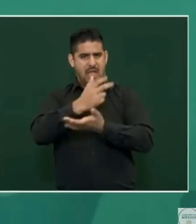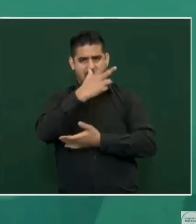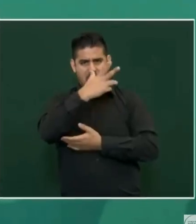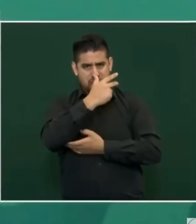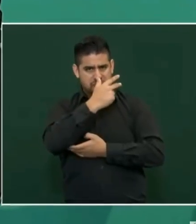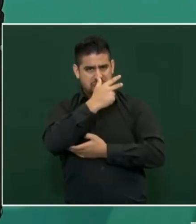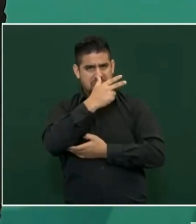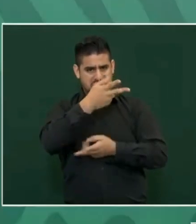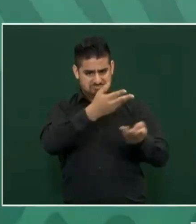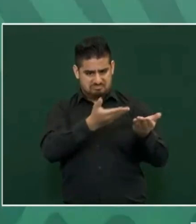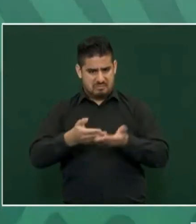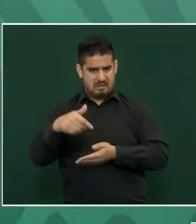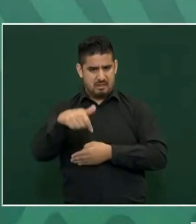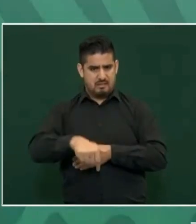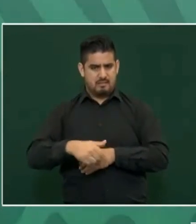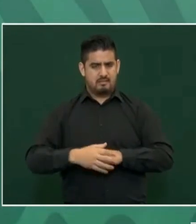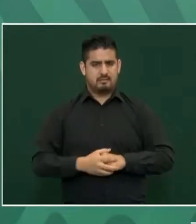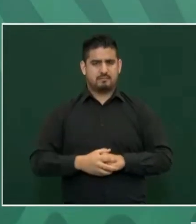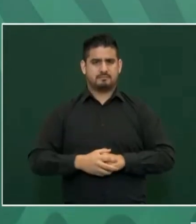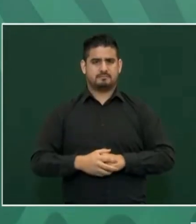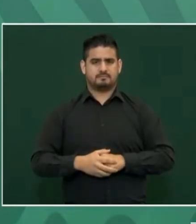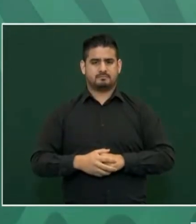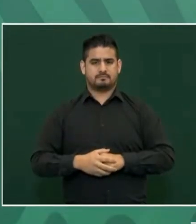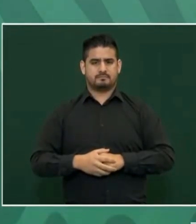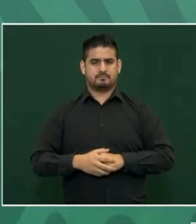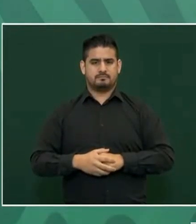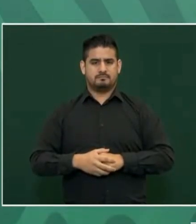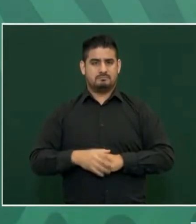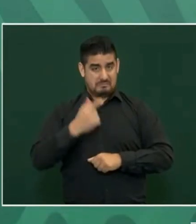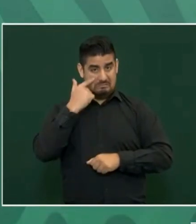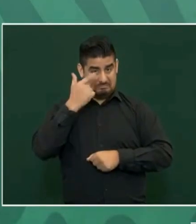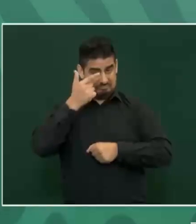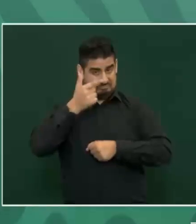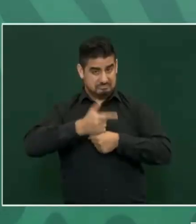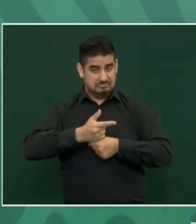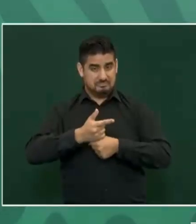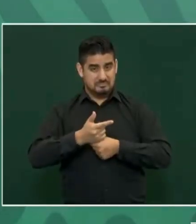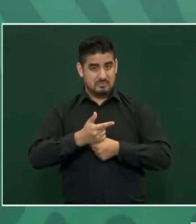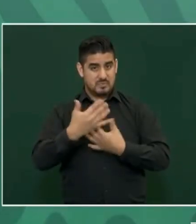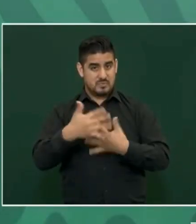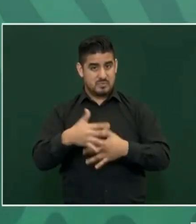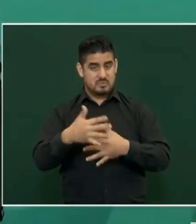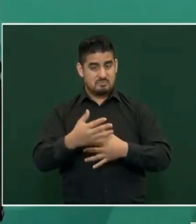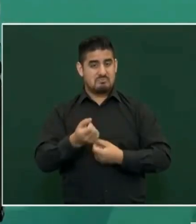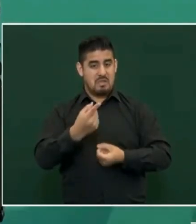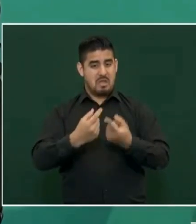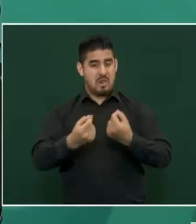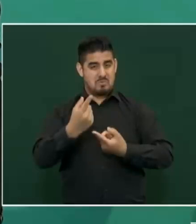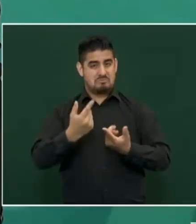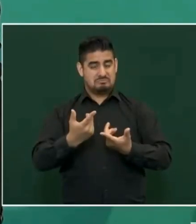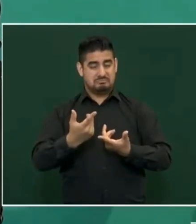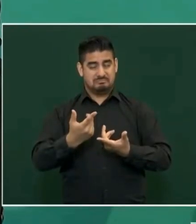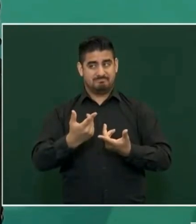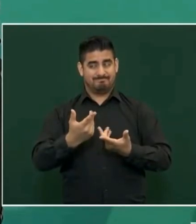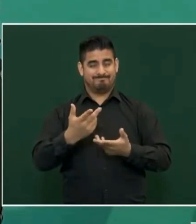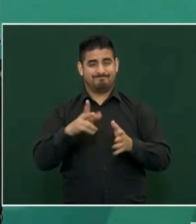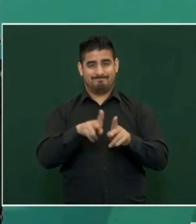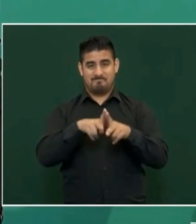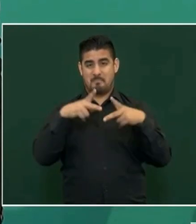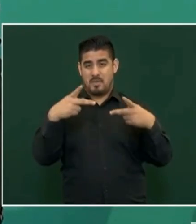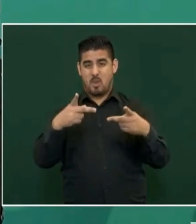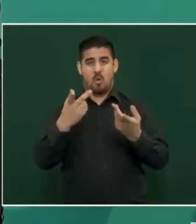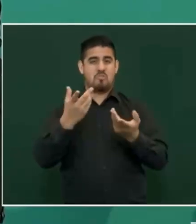el nivel de algunos medios de información. Es una